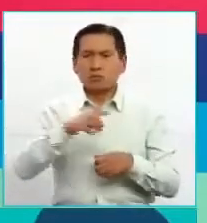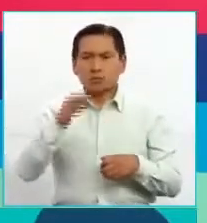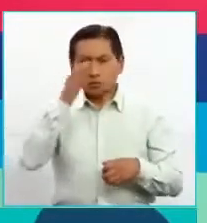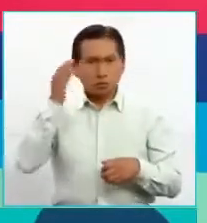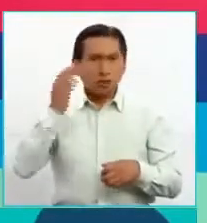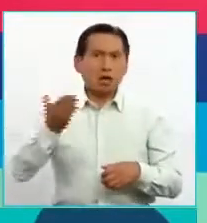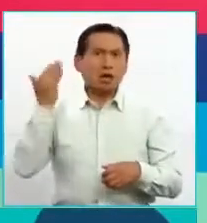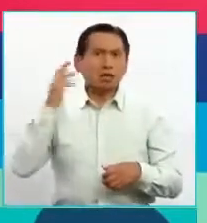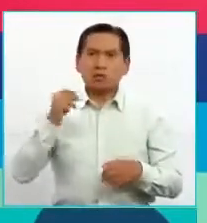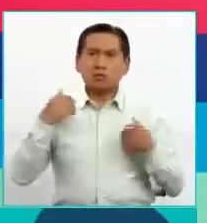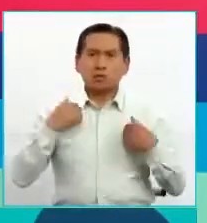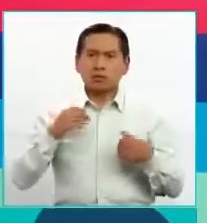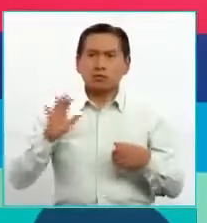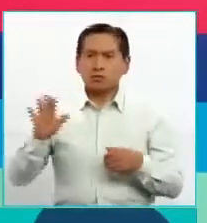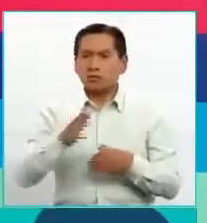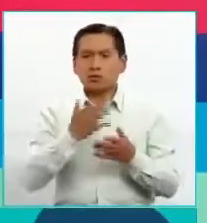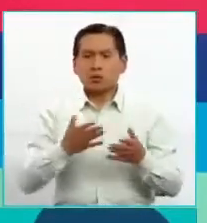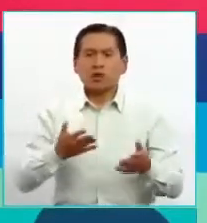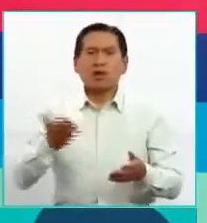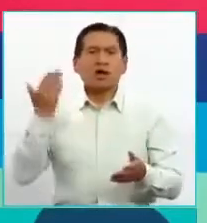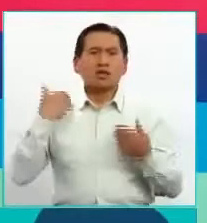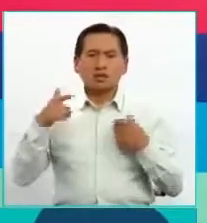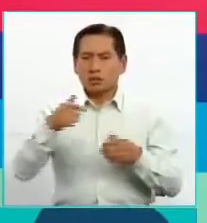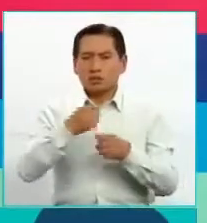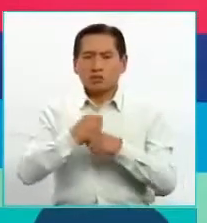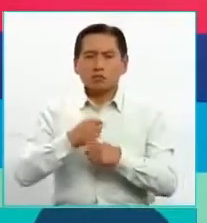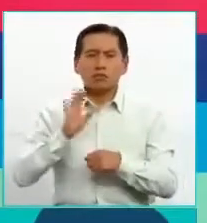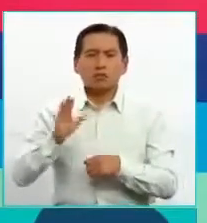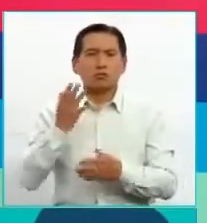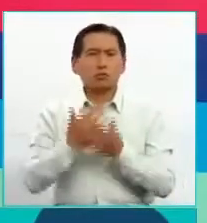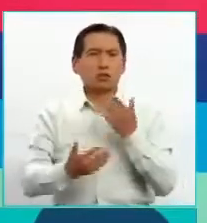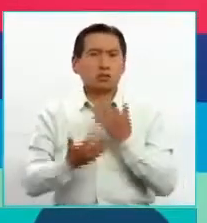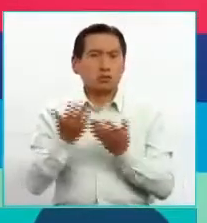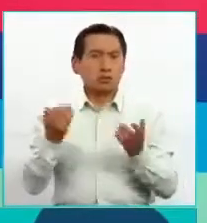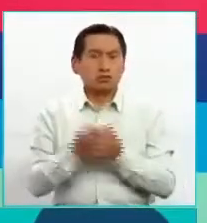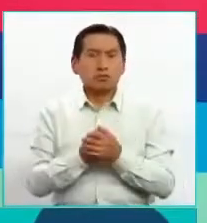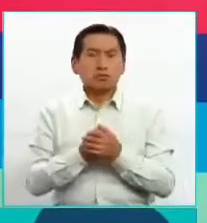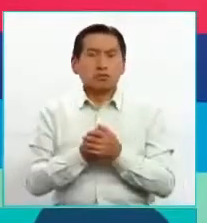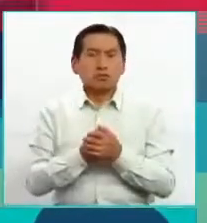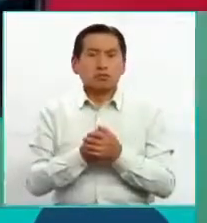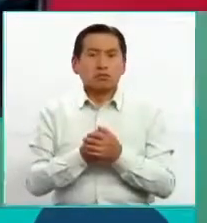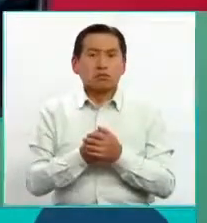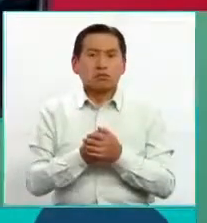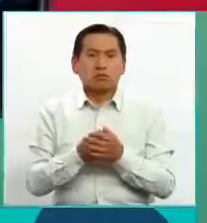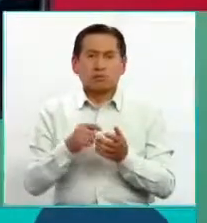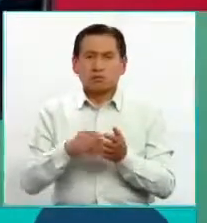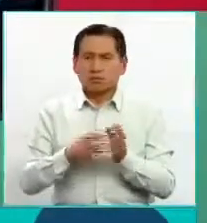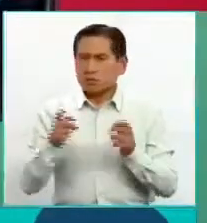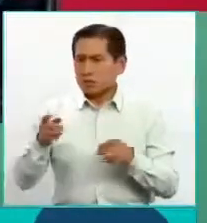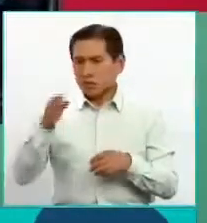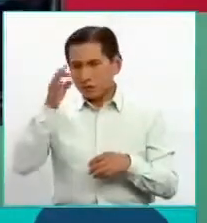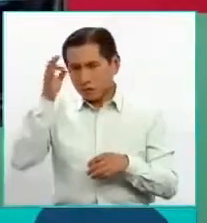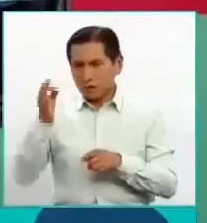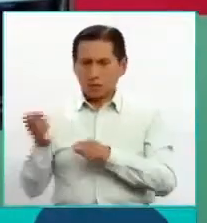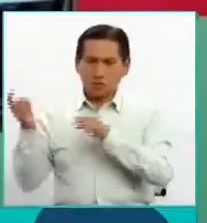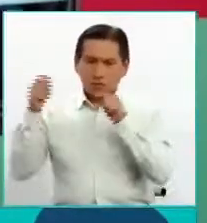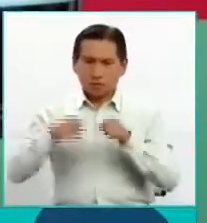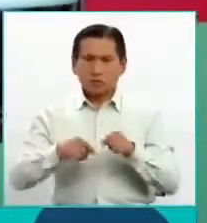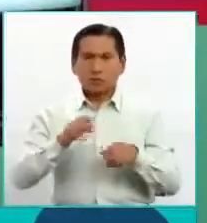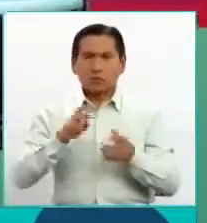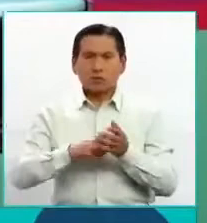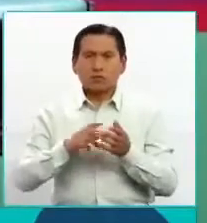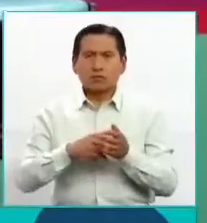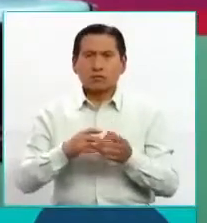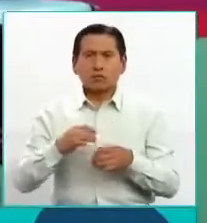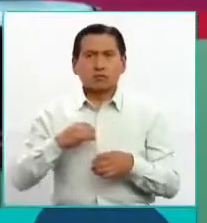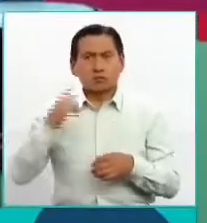pueblos tenían sus armas propios que eran artesanales. Traer un poco de esa filosofía a la contemporaneidad va a